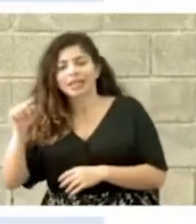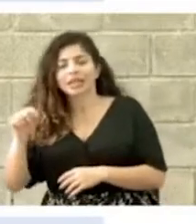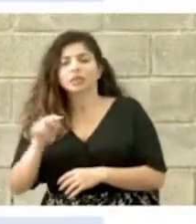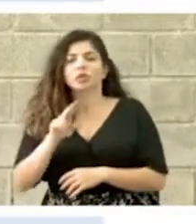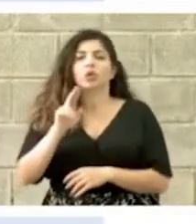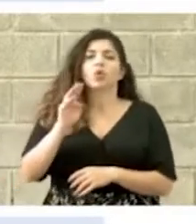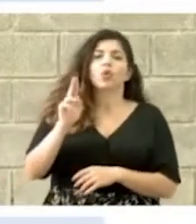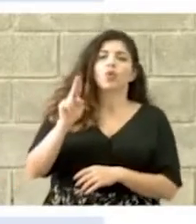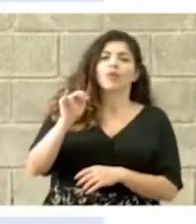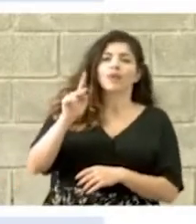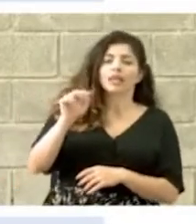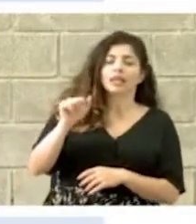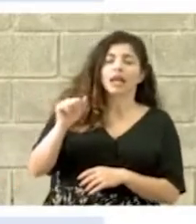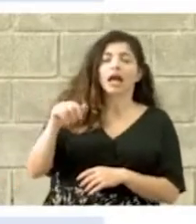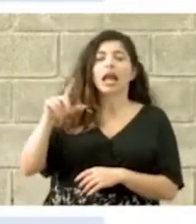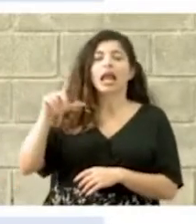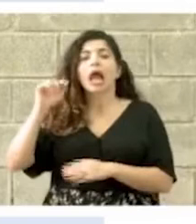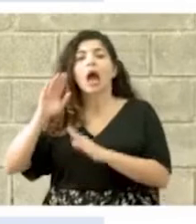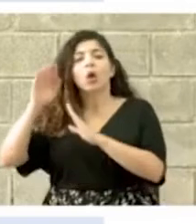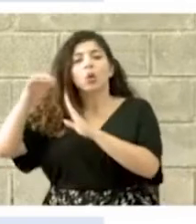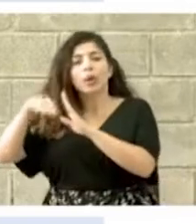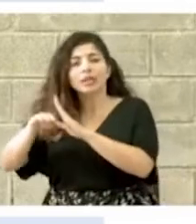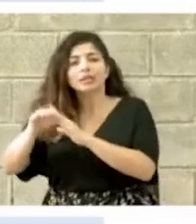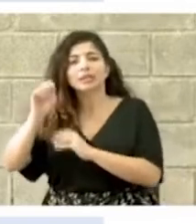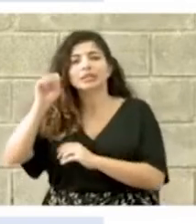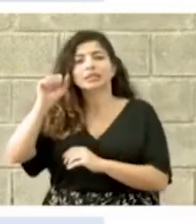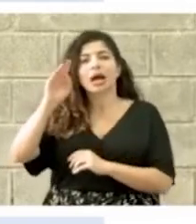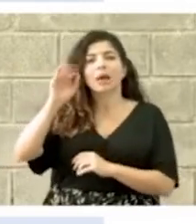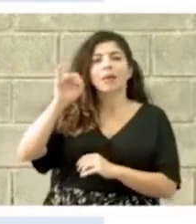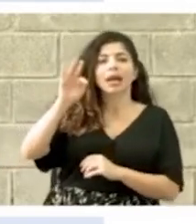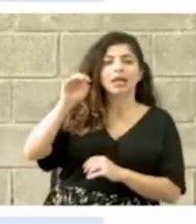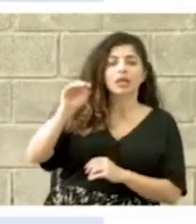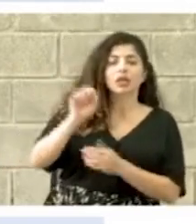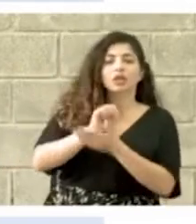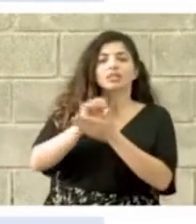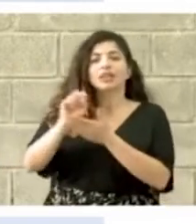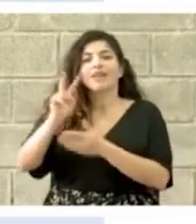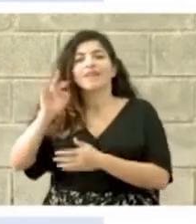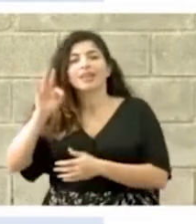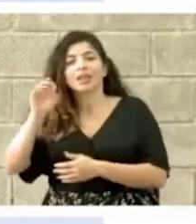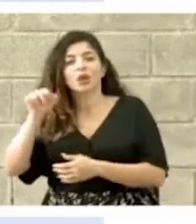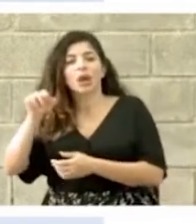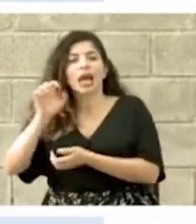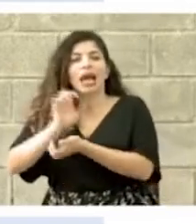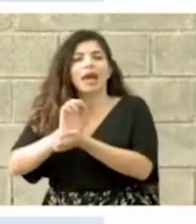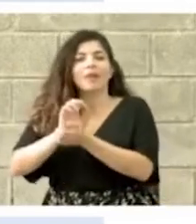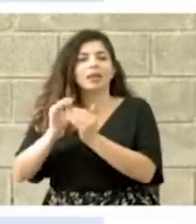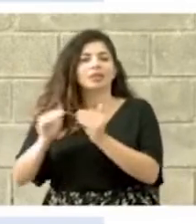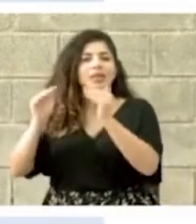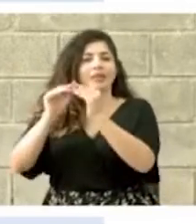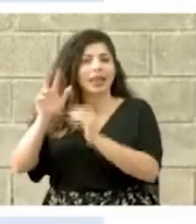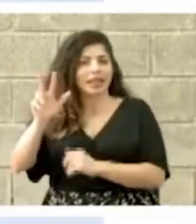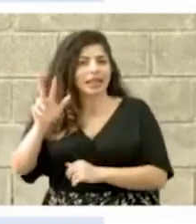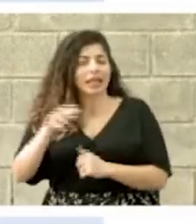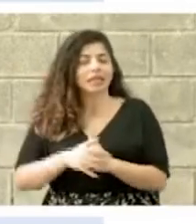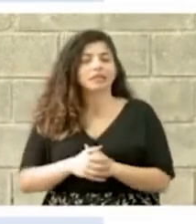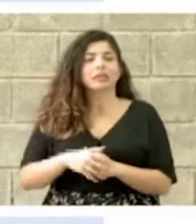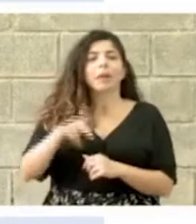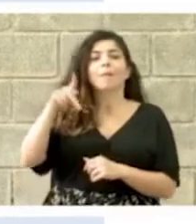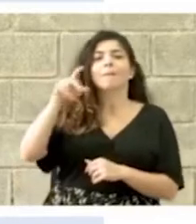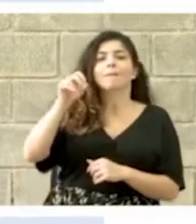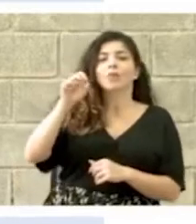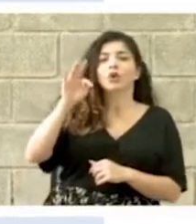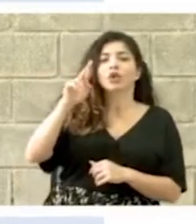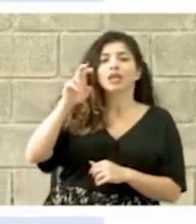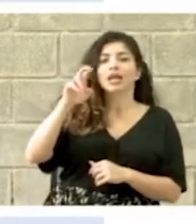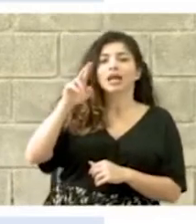Conte, La Cuesta, Zabalito, Zambito, que es un evaís tipo 3, Potrero Grande